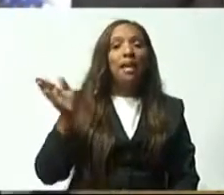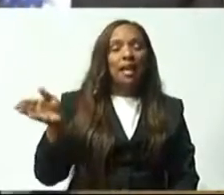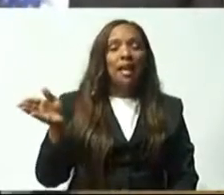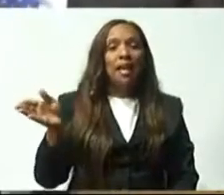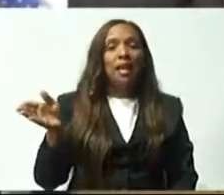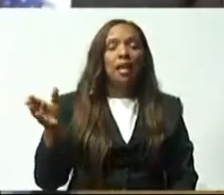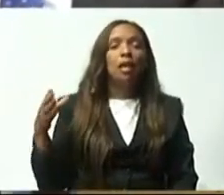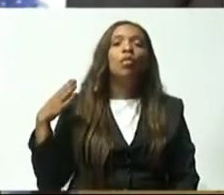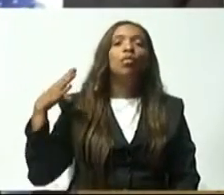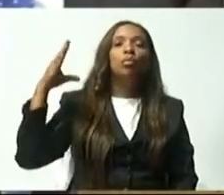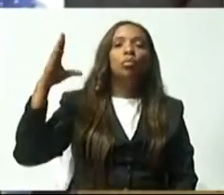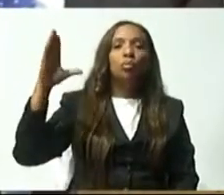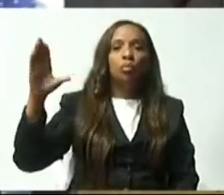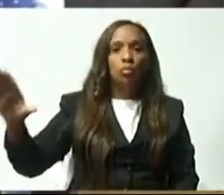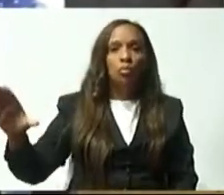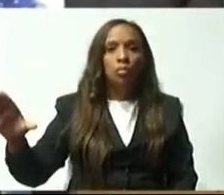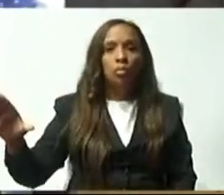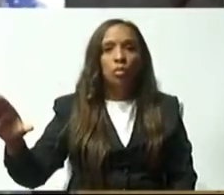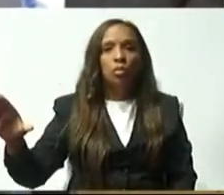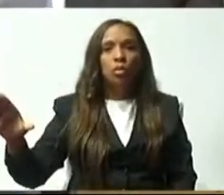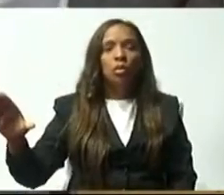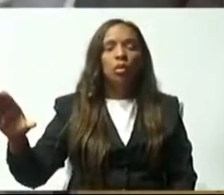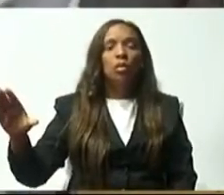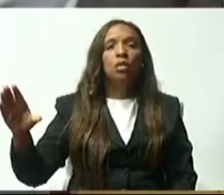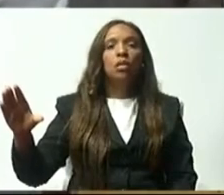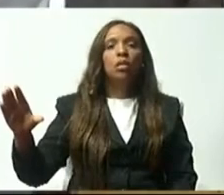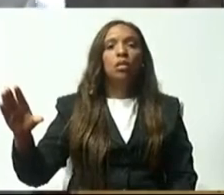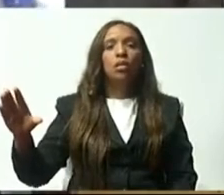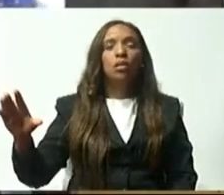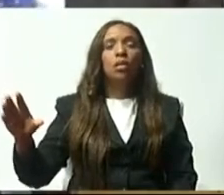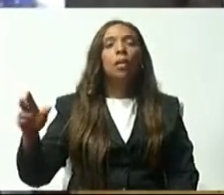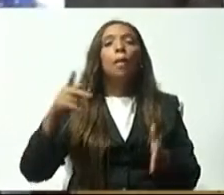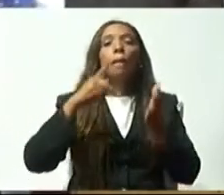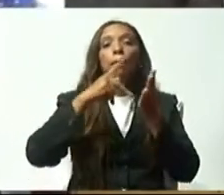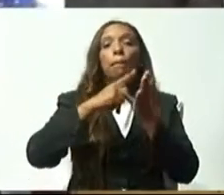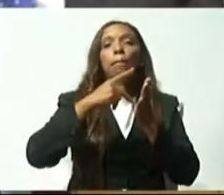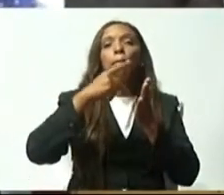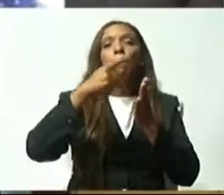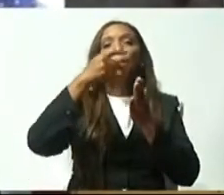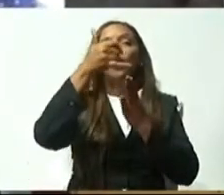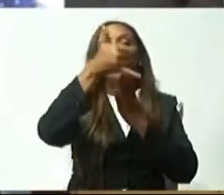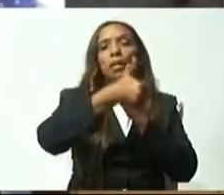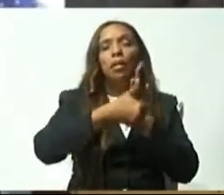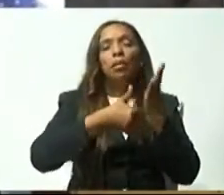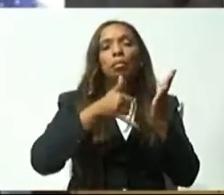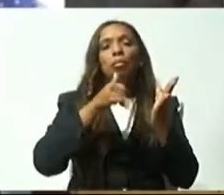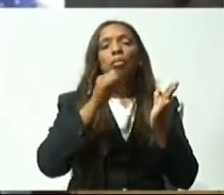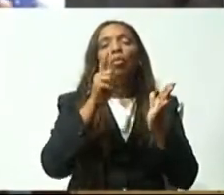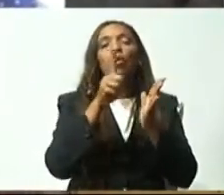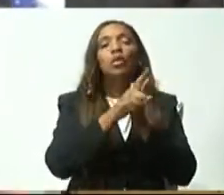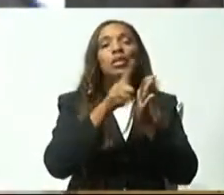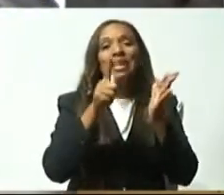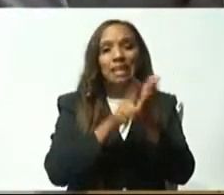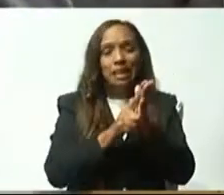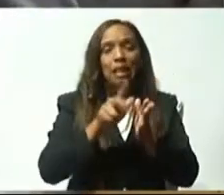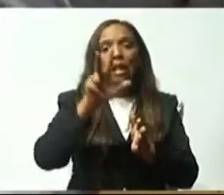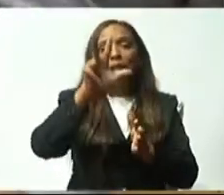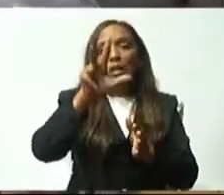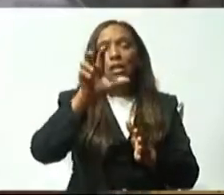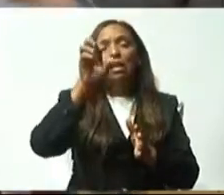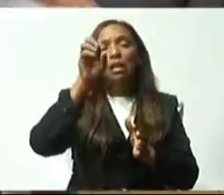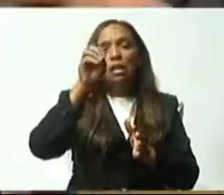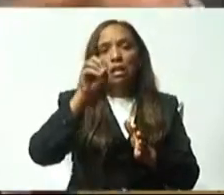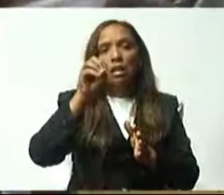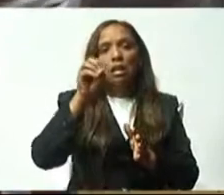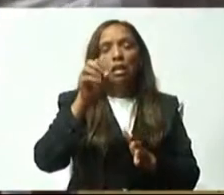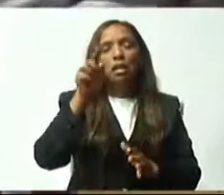proyecto de ley, del 30%. Esta comisión, tiene más de 100 días, que se conformó, y